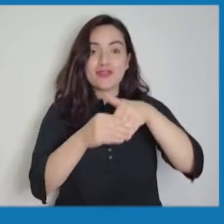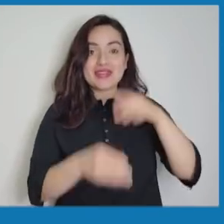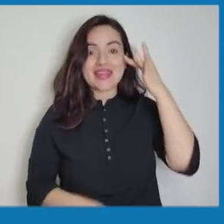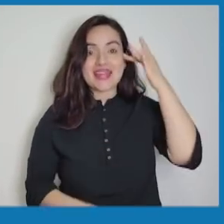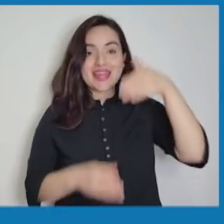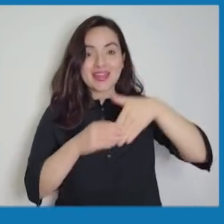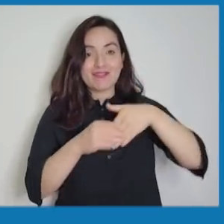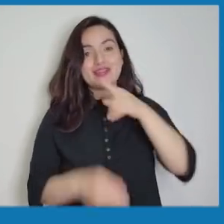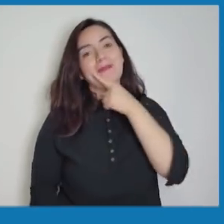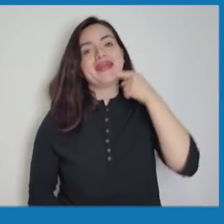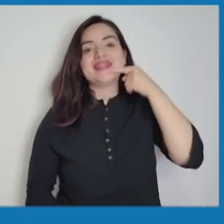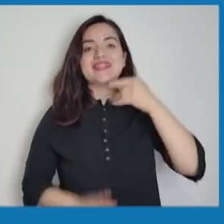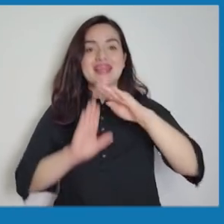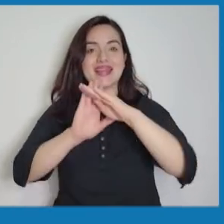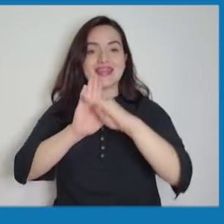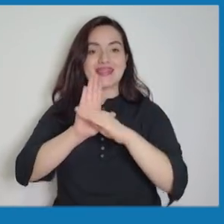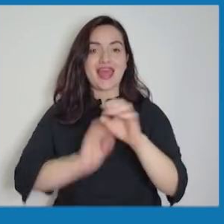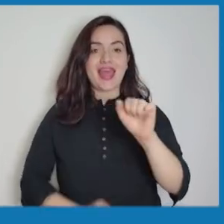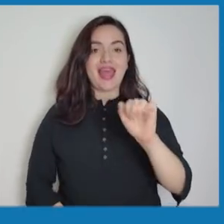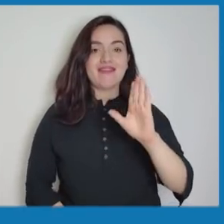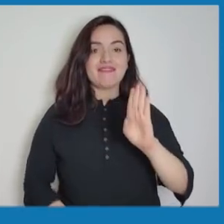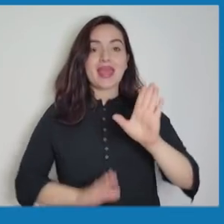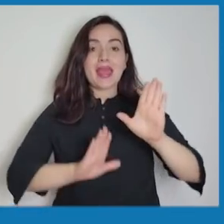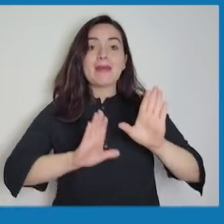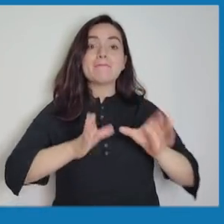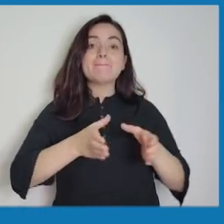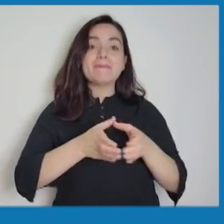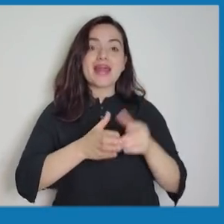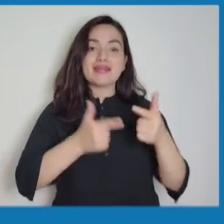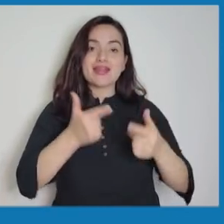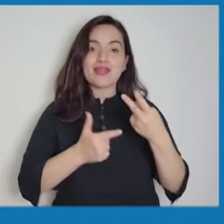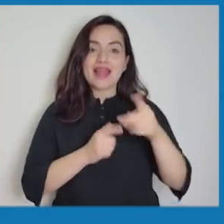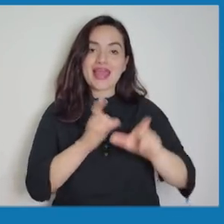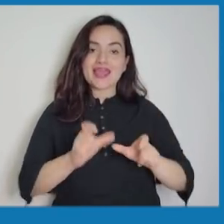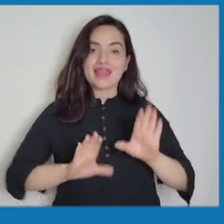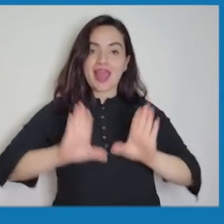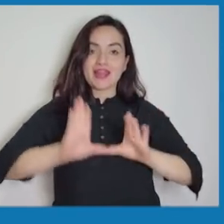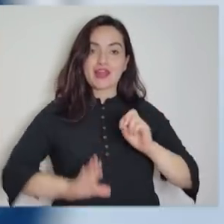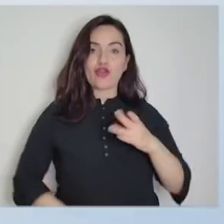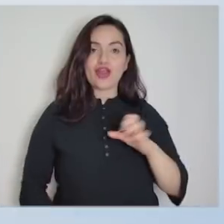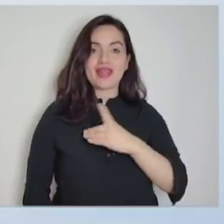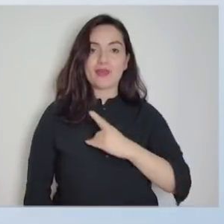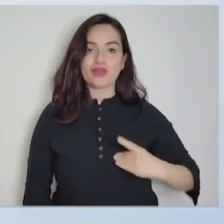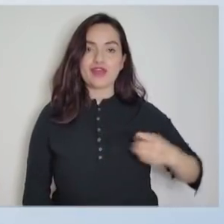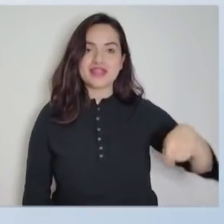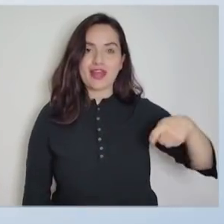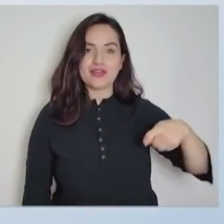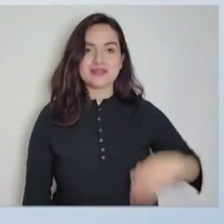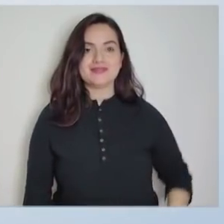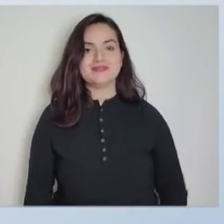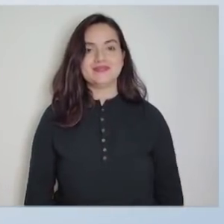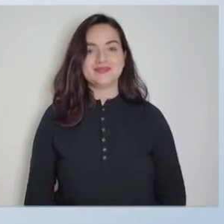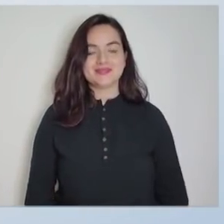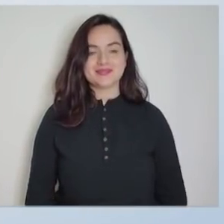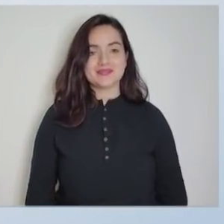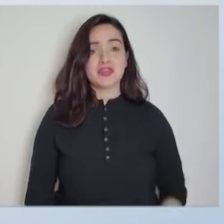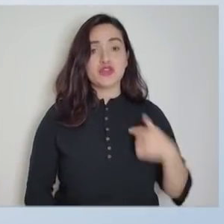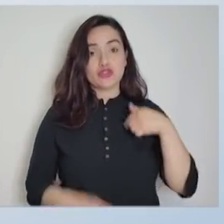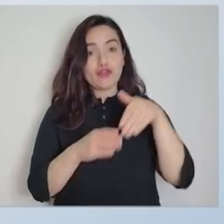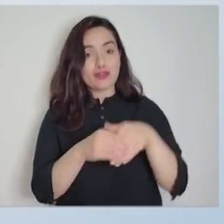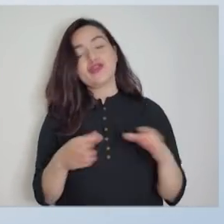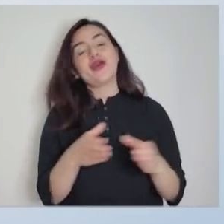vota inteligente, vota Parisi, vota la lista A-B del Partido de la Gente para sus candidatos a CORE, diputados y senadores.